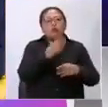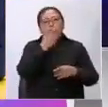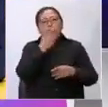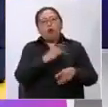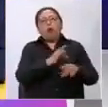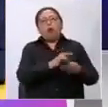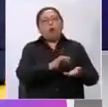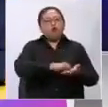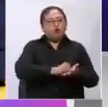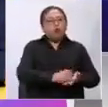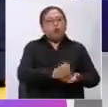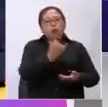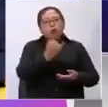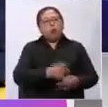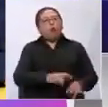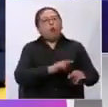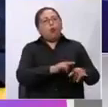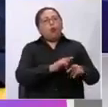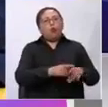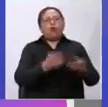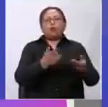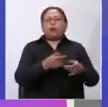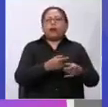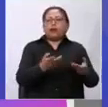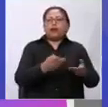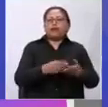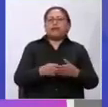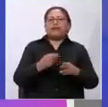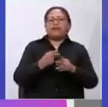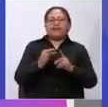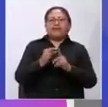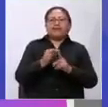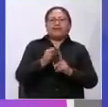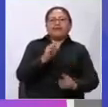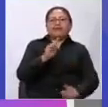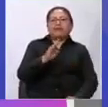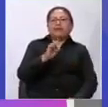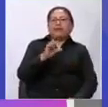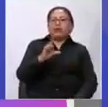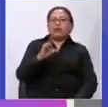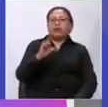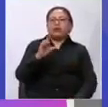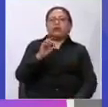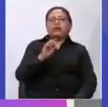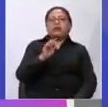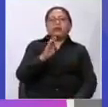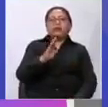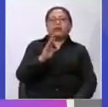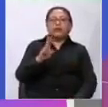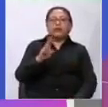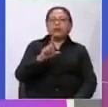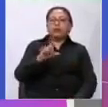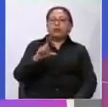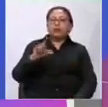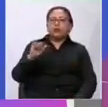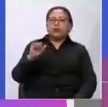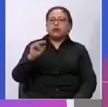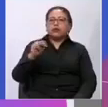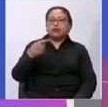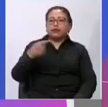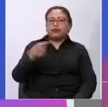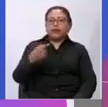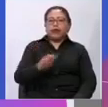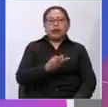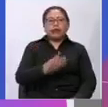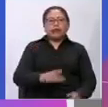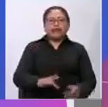terminen quitándose la vida, terminen deprimidos y comienzan a arrastrar un sinfín de enfermedades y trastornos, ¿no?